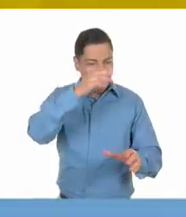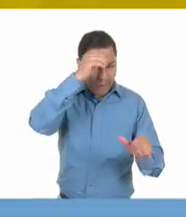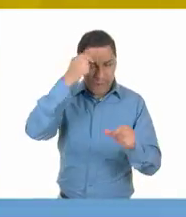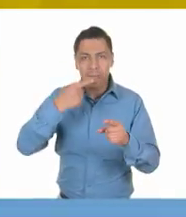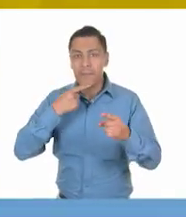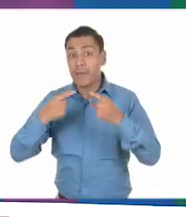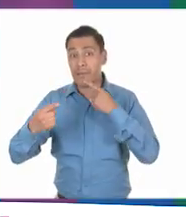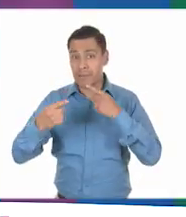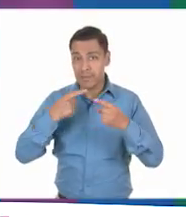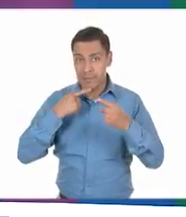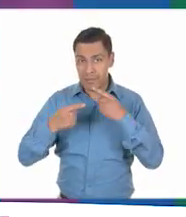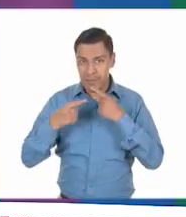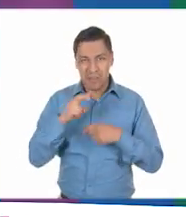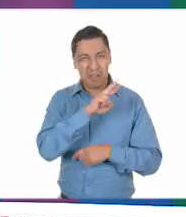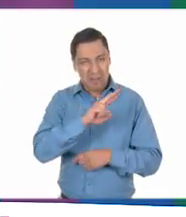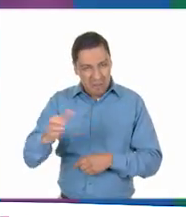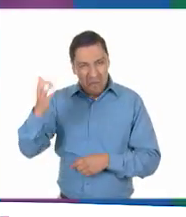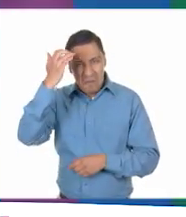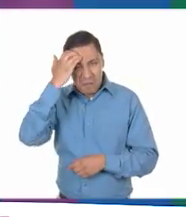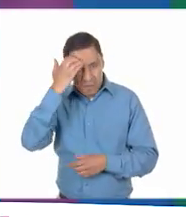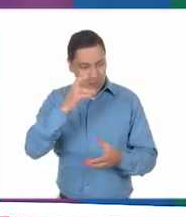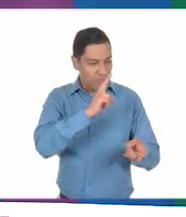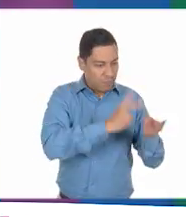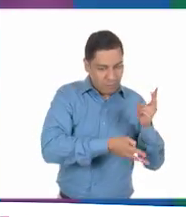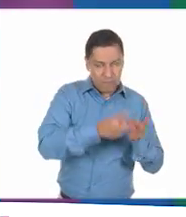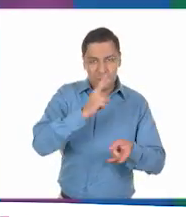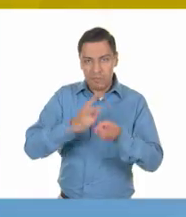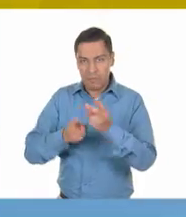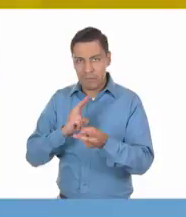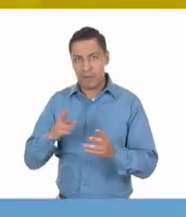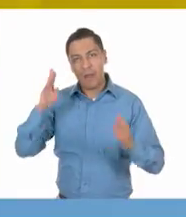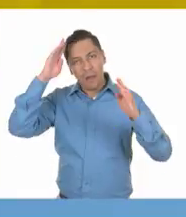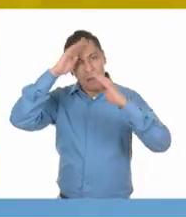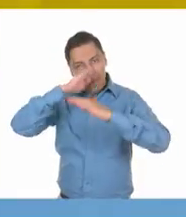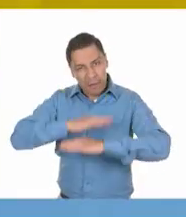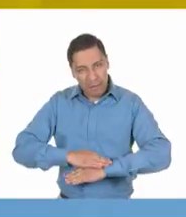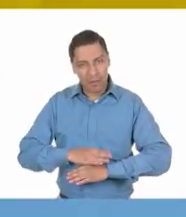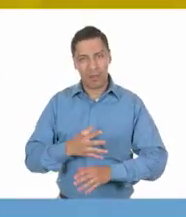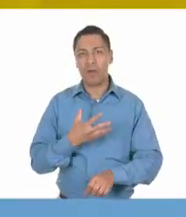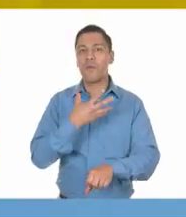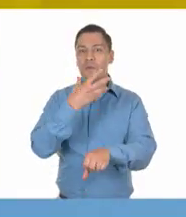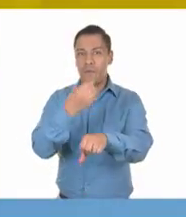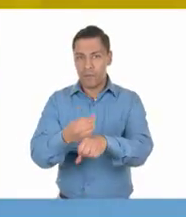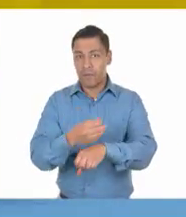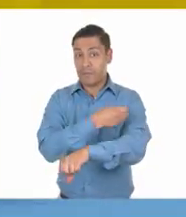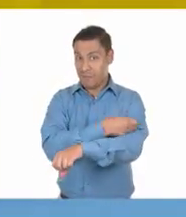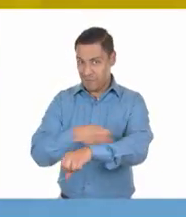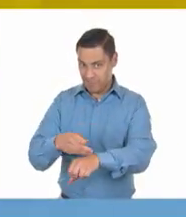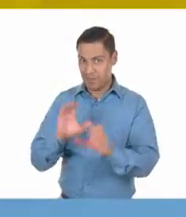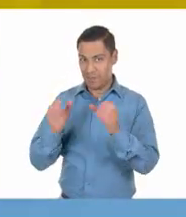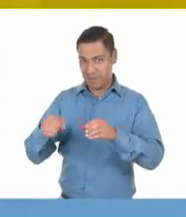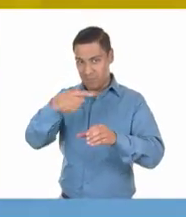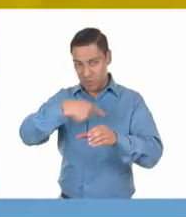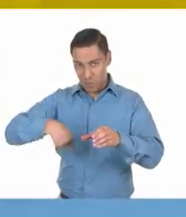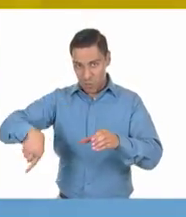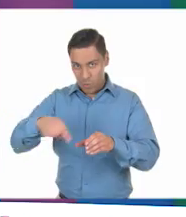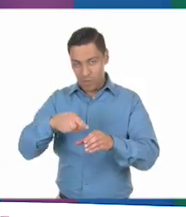reconocimiento mutuo. Participemos conjuntamente de las soluciones como personas, familia y sociedad.